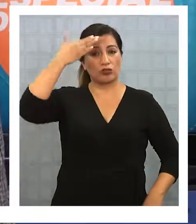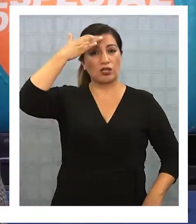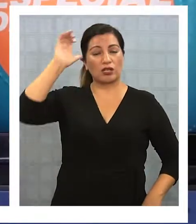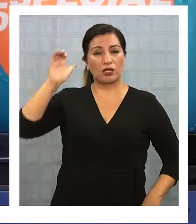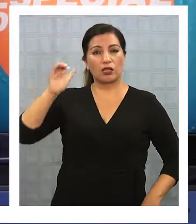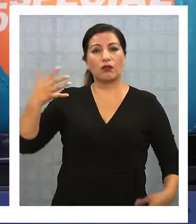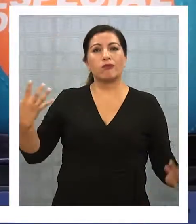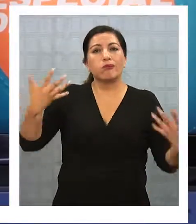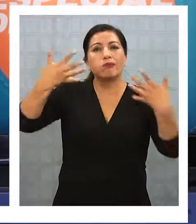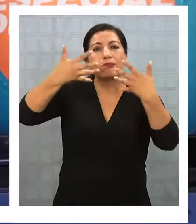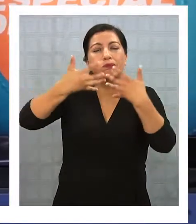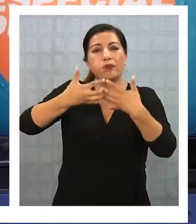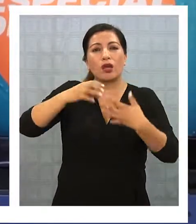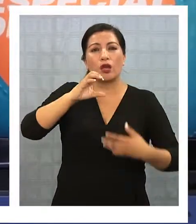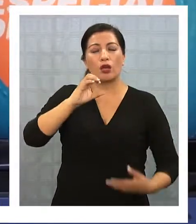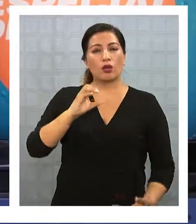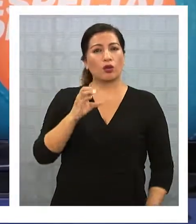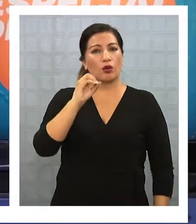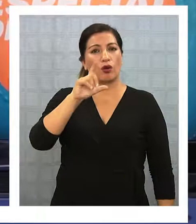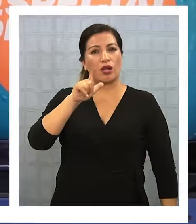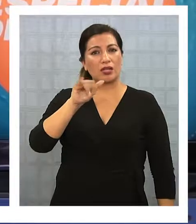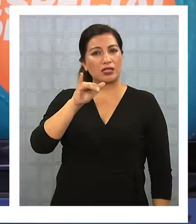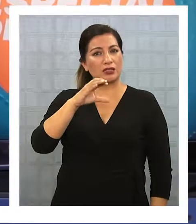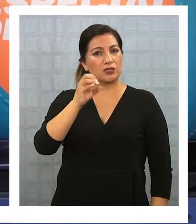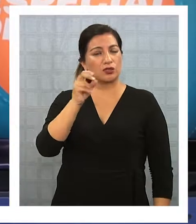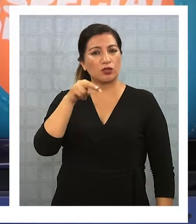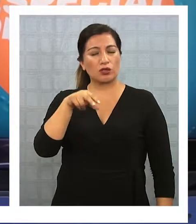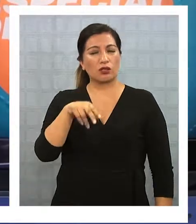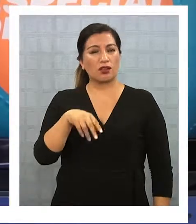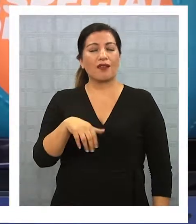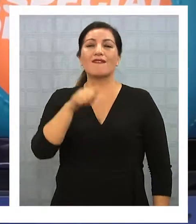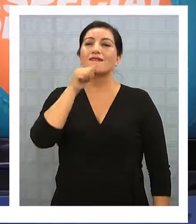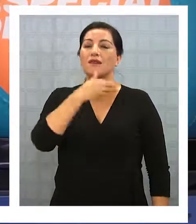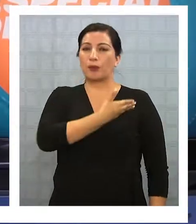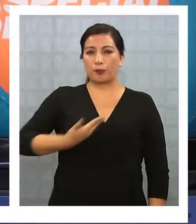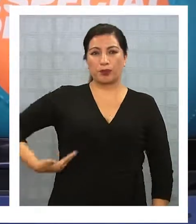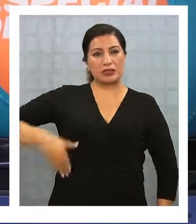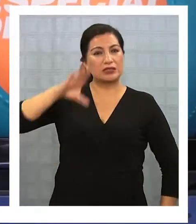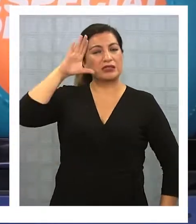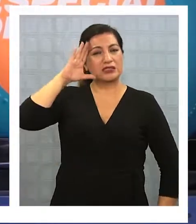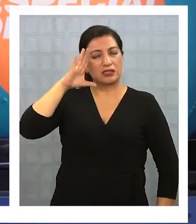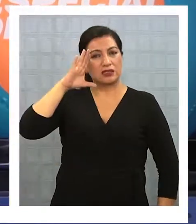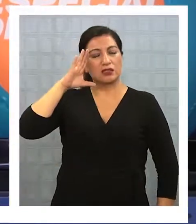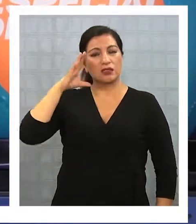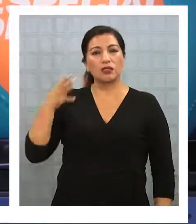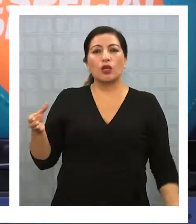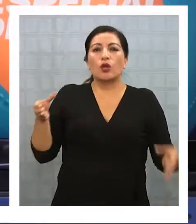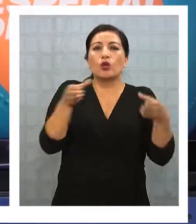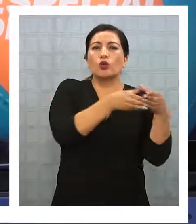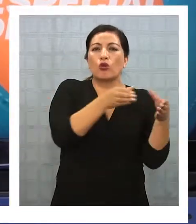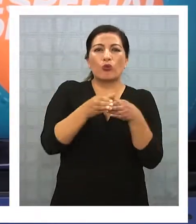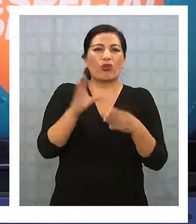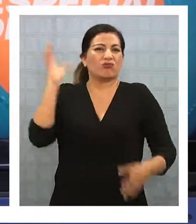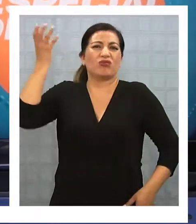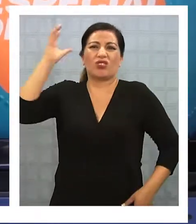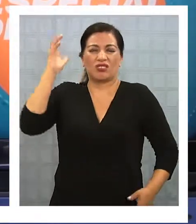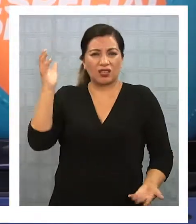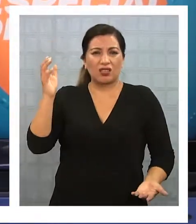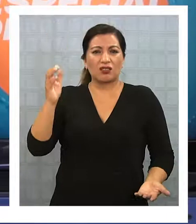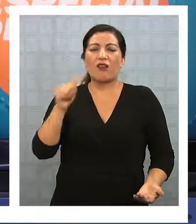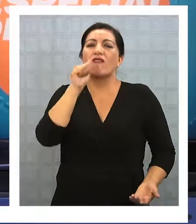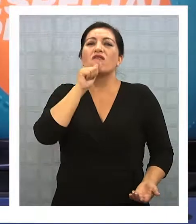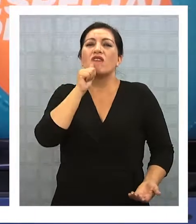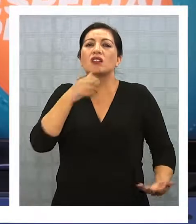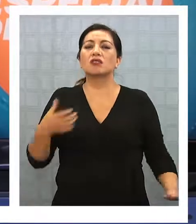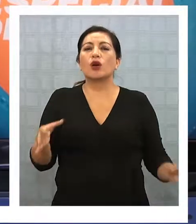creo que la coalición es una coalición que no estuvo a altura una presidenta apoyada por una coalición de partidos que no se entienden de